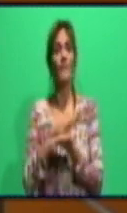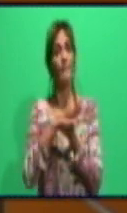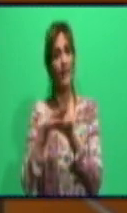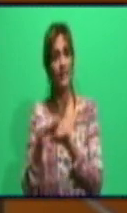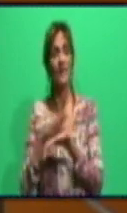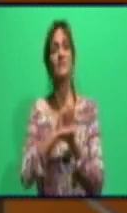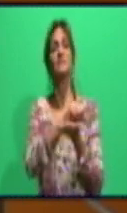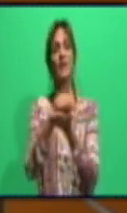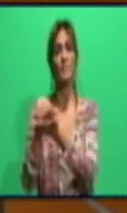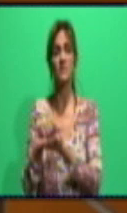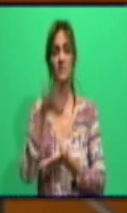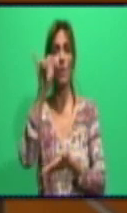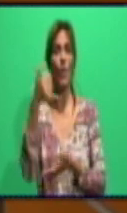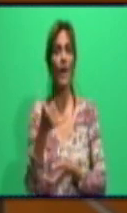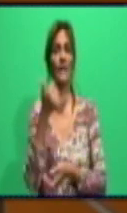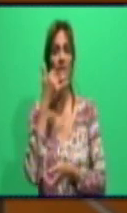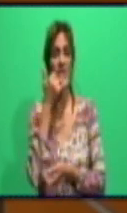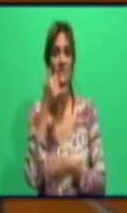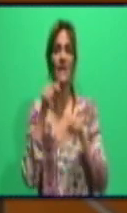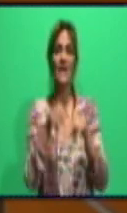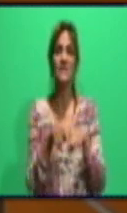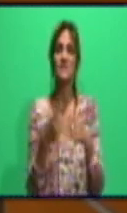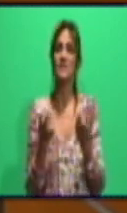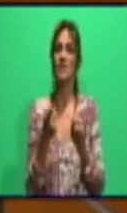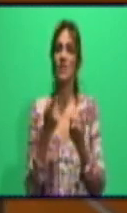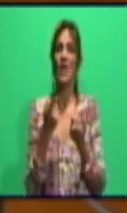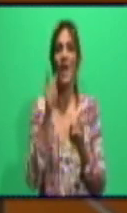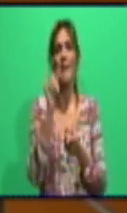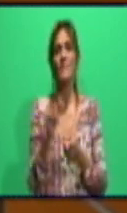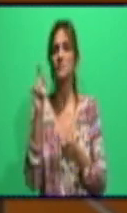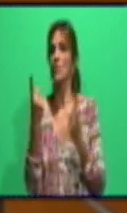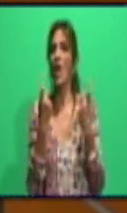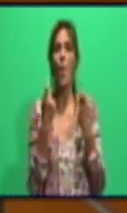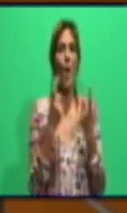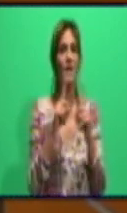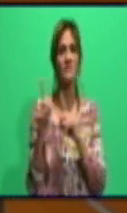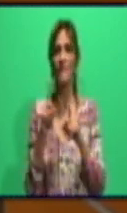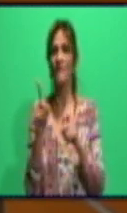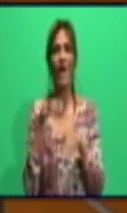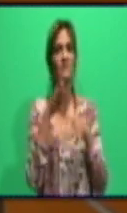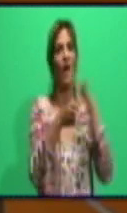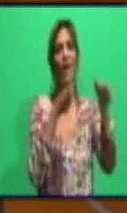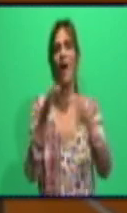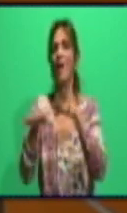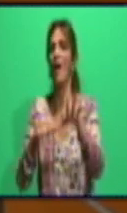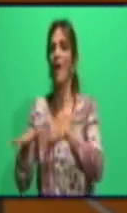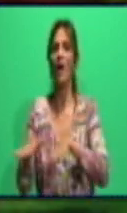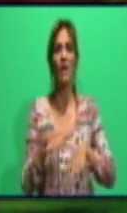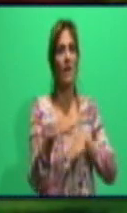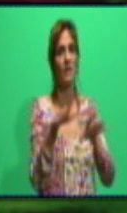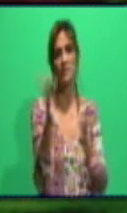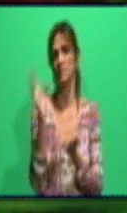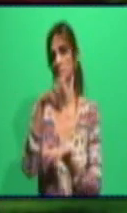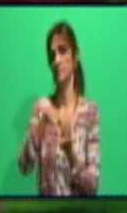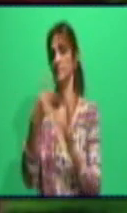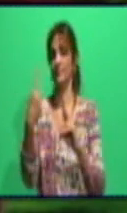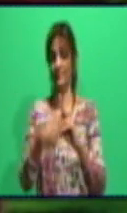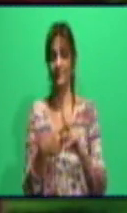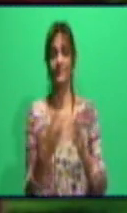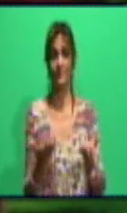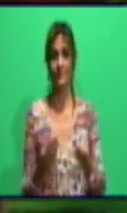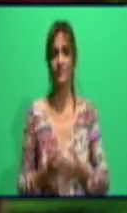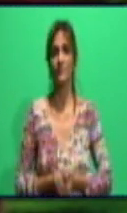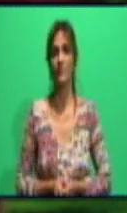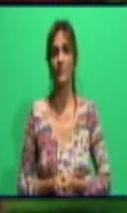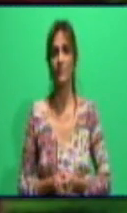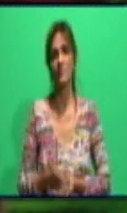personas, y evitar la movilidad y aglomeración en los puntos de contacto. Gracias, Yoli, por toda